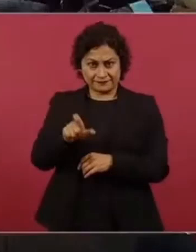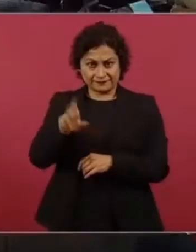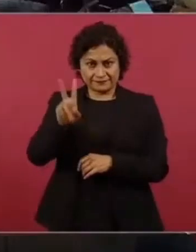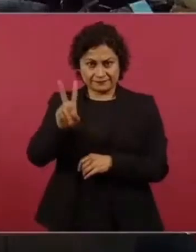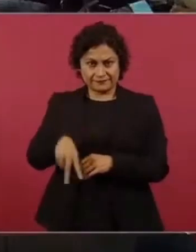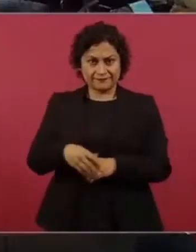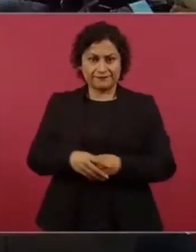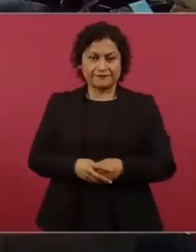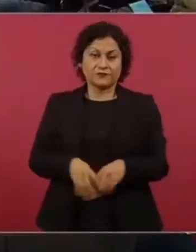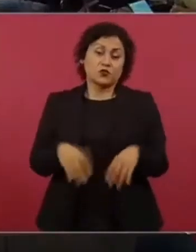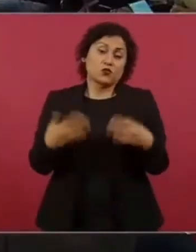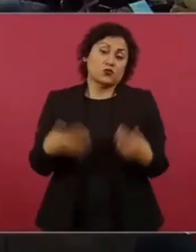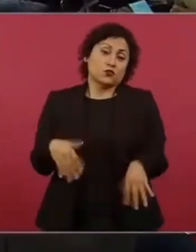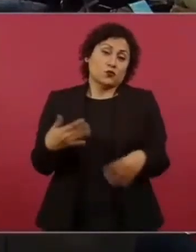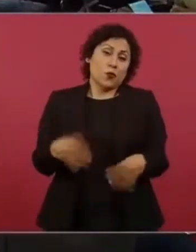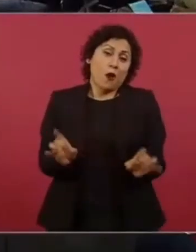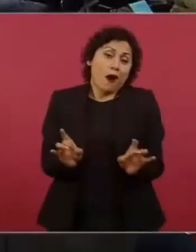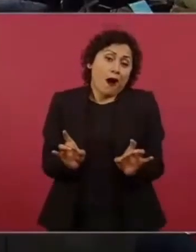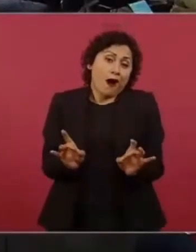La suerte.